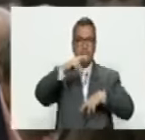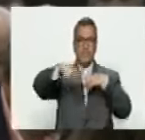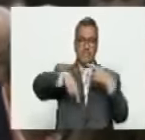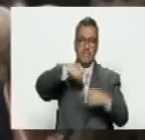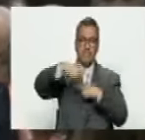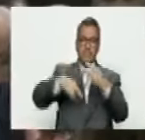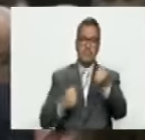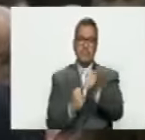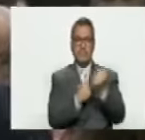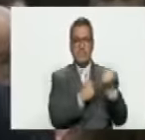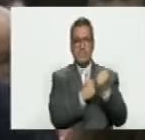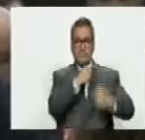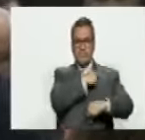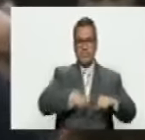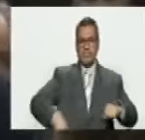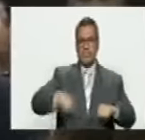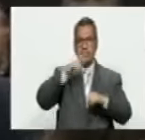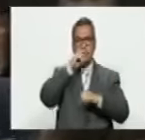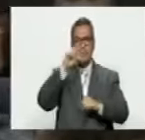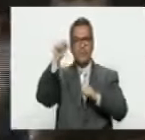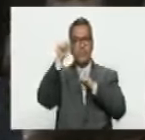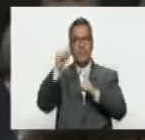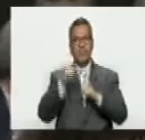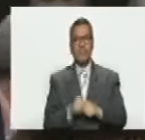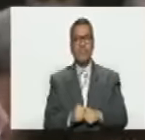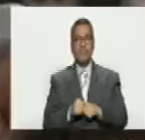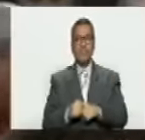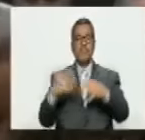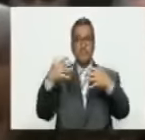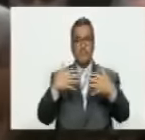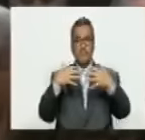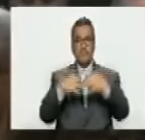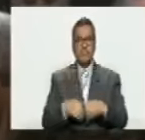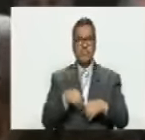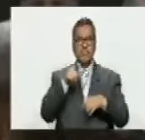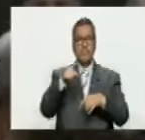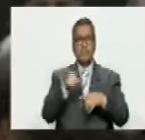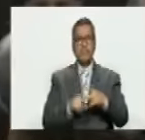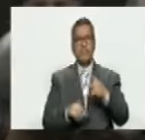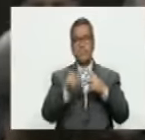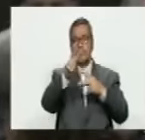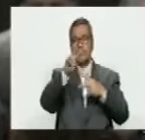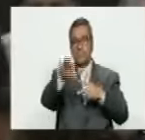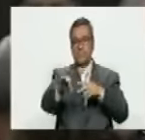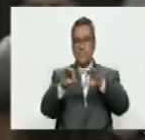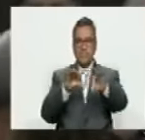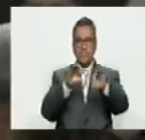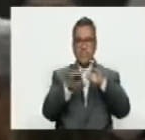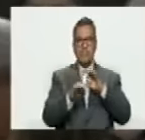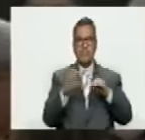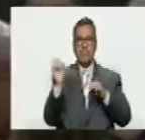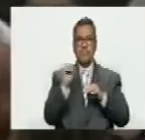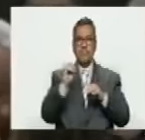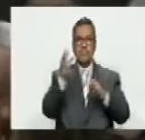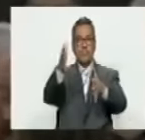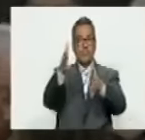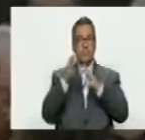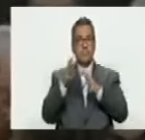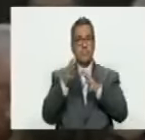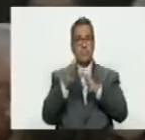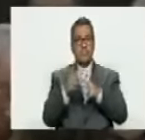es el respaldo al presidente Nicolás Maduro, que es la lucha entre dos opciones, o gana el